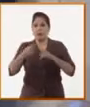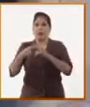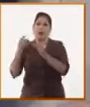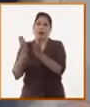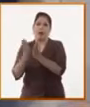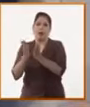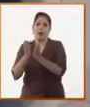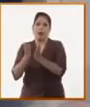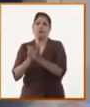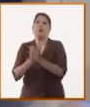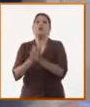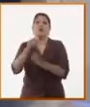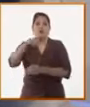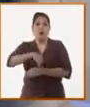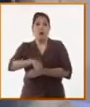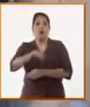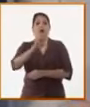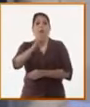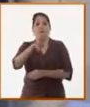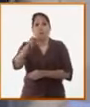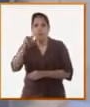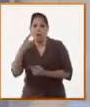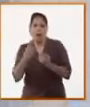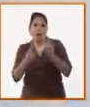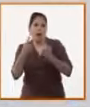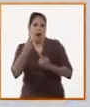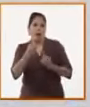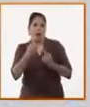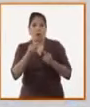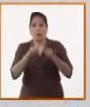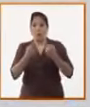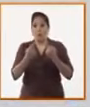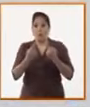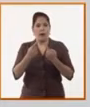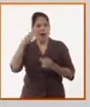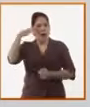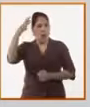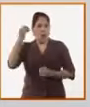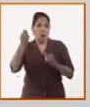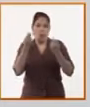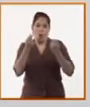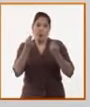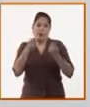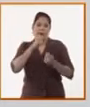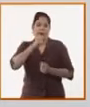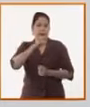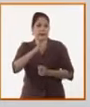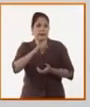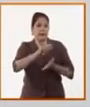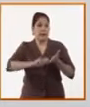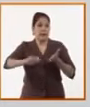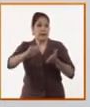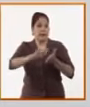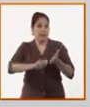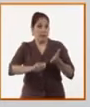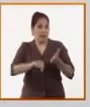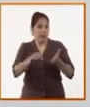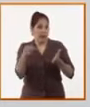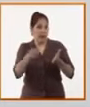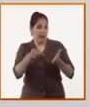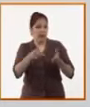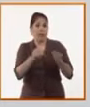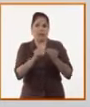no solamente por el crecimiento que tiene lógico de la economía o que se planifica para el periodo, sino también